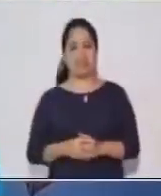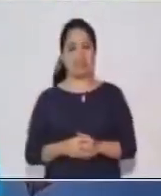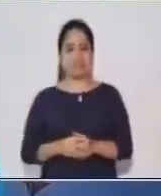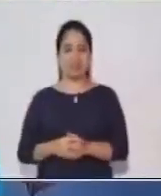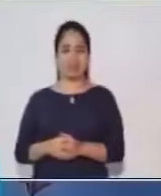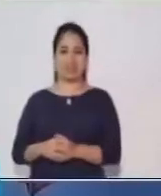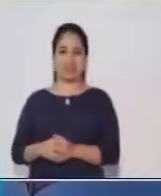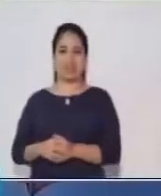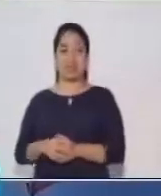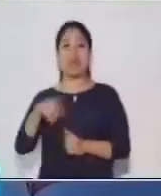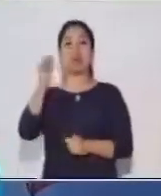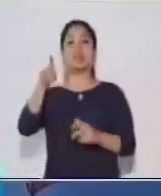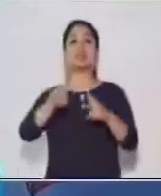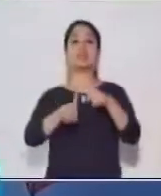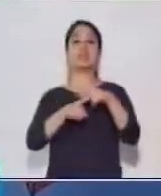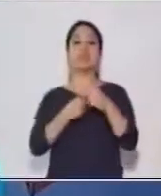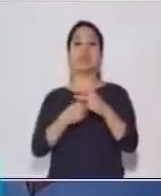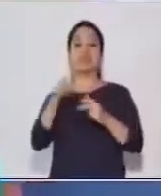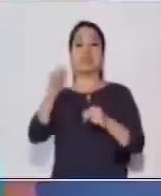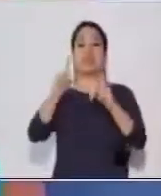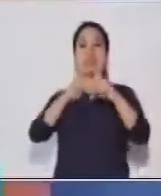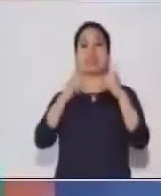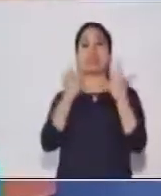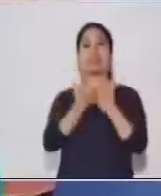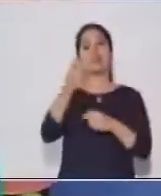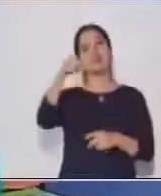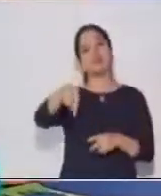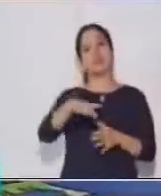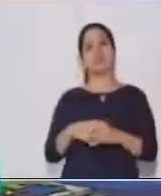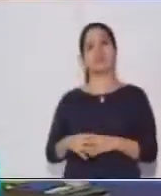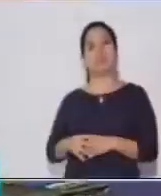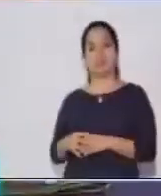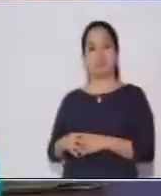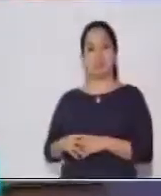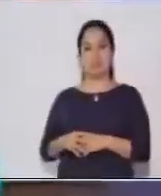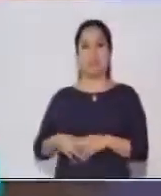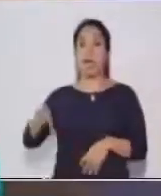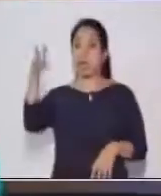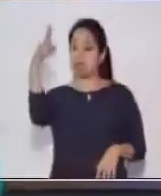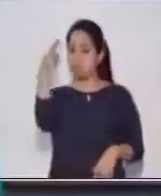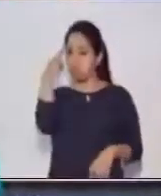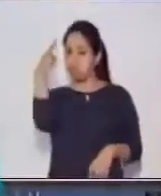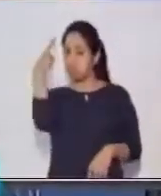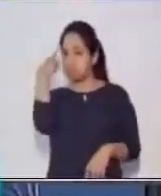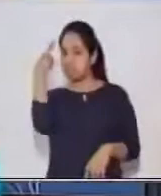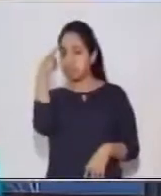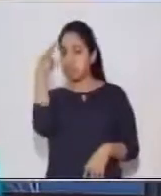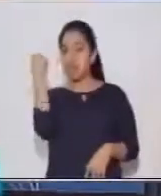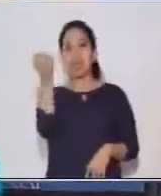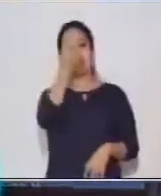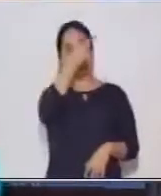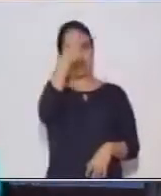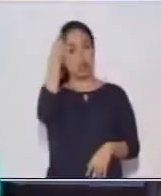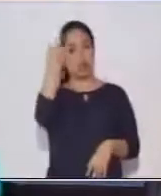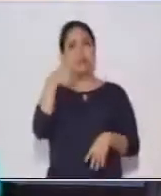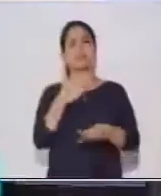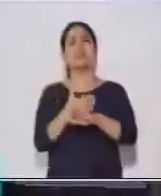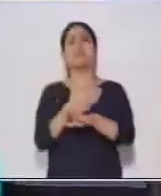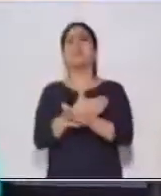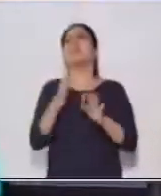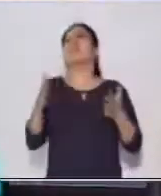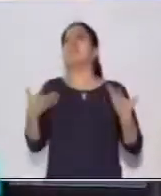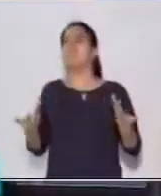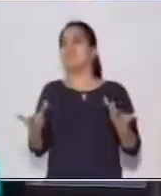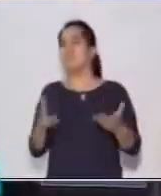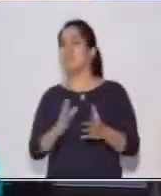Vamos a iniciar entonces nuestra clase el día de hoy. Recuerda que trabajamos anteriormente. Vamos